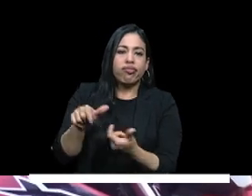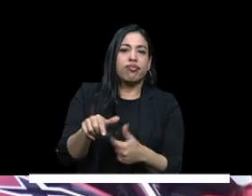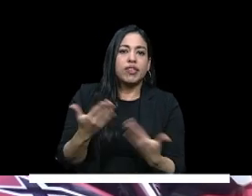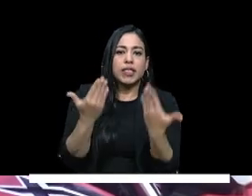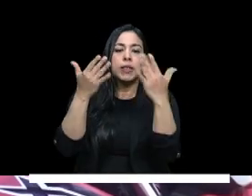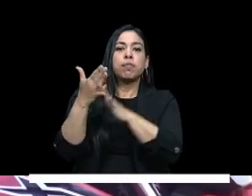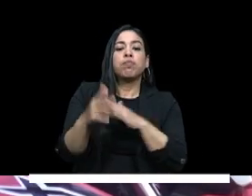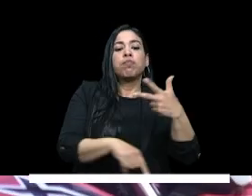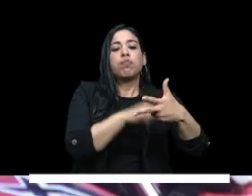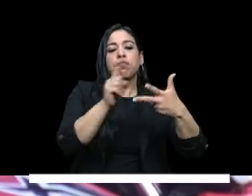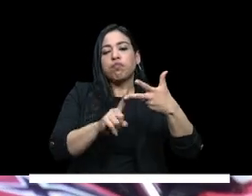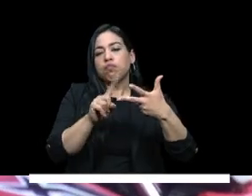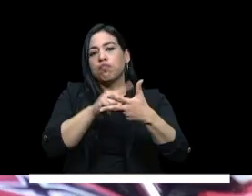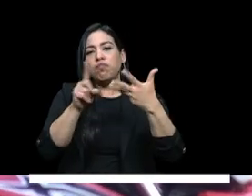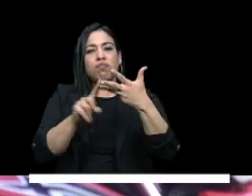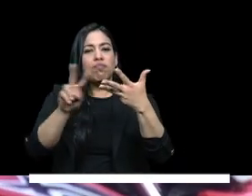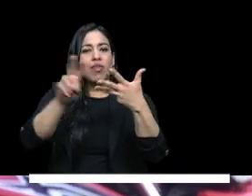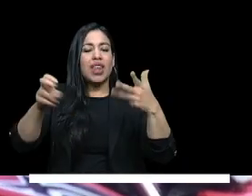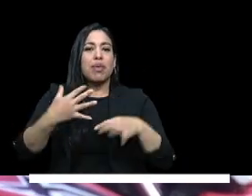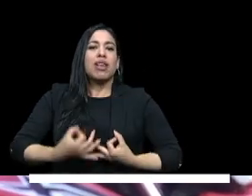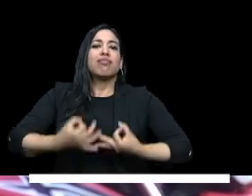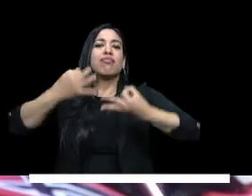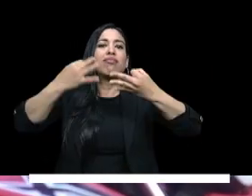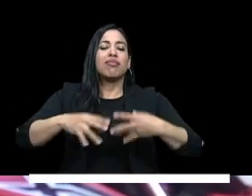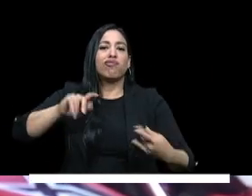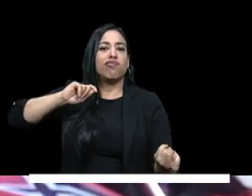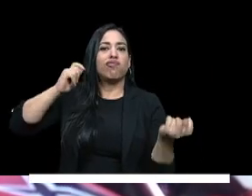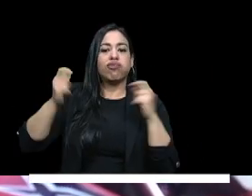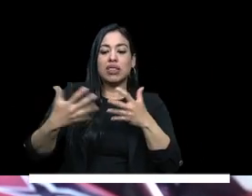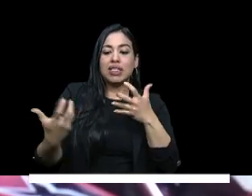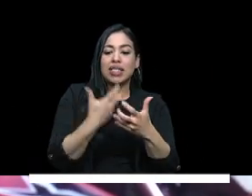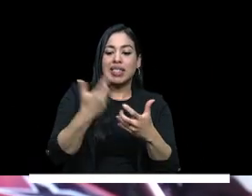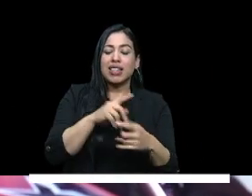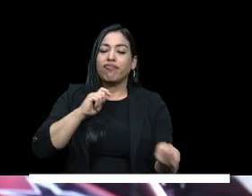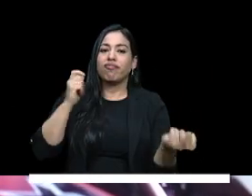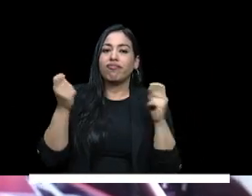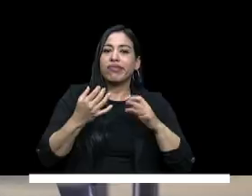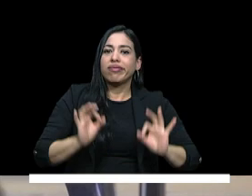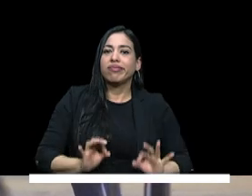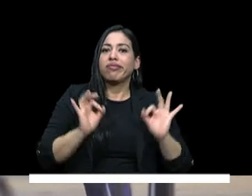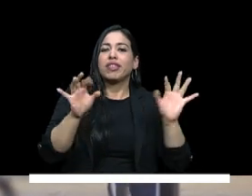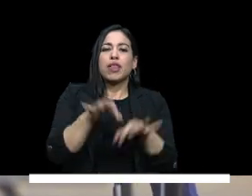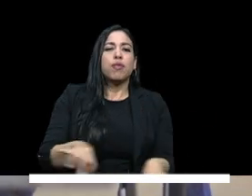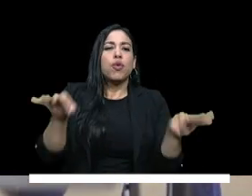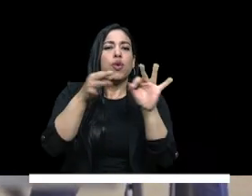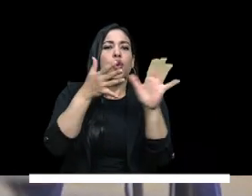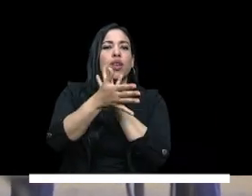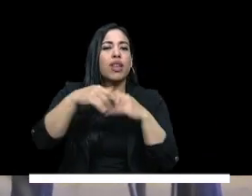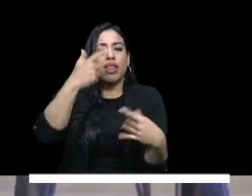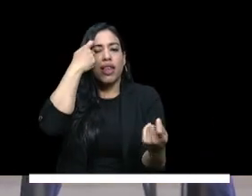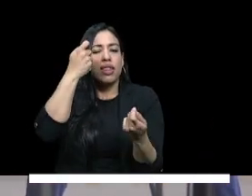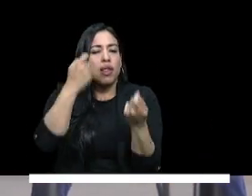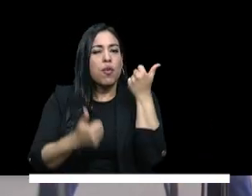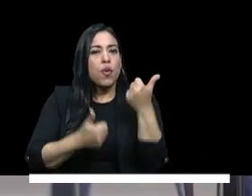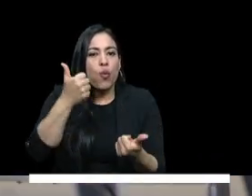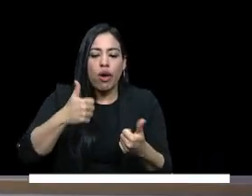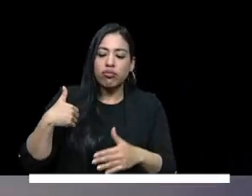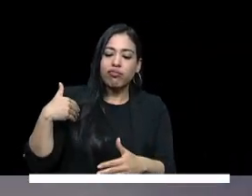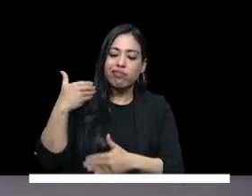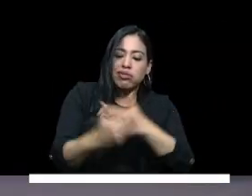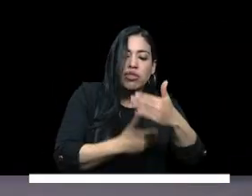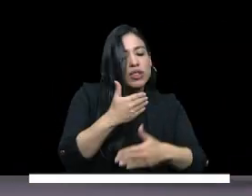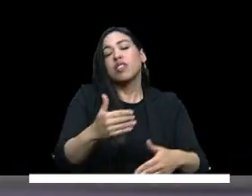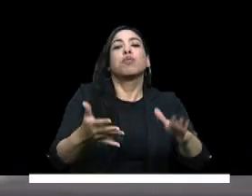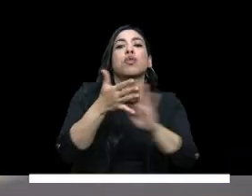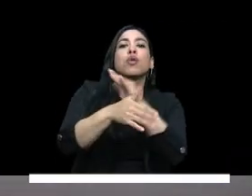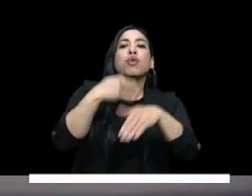el cuarto elemento tiene que ver con garantizar la transformación del sistema de aseguramiento de la calidad y esto es en la lógica de avanzar en la